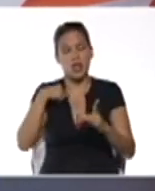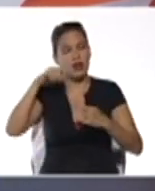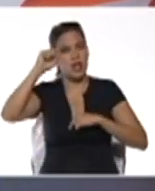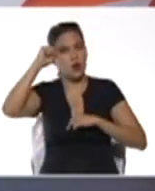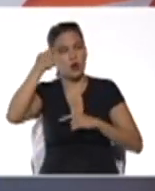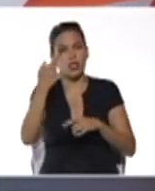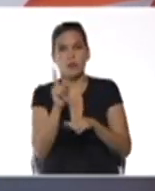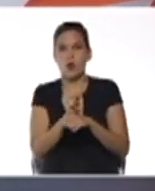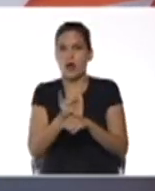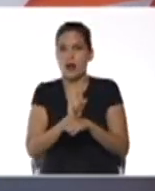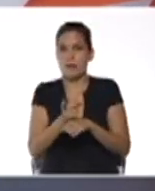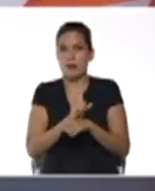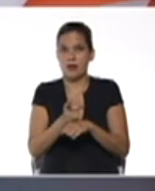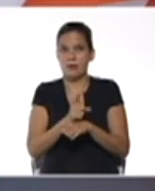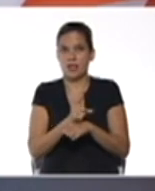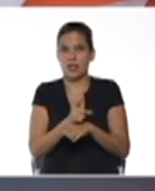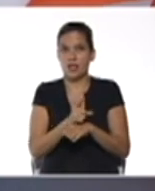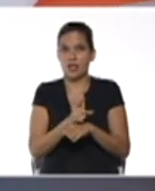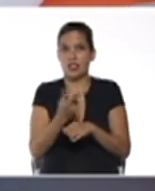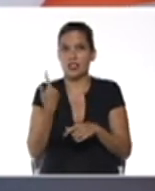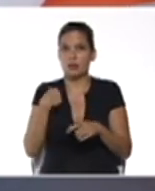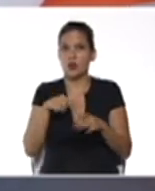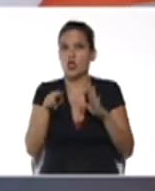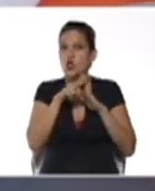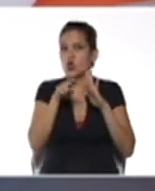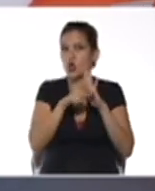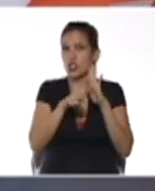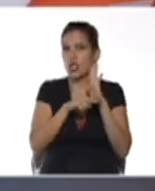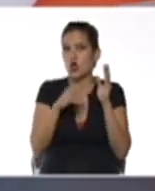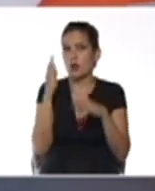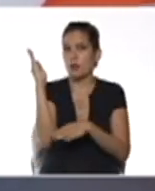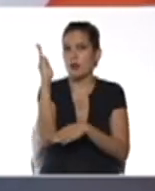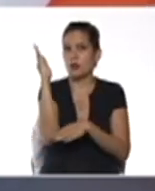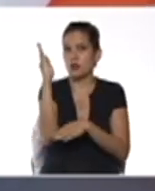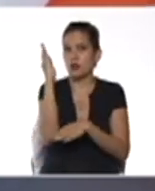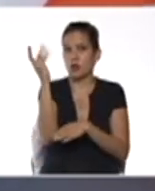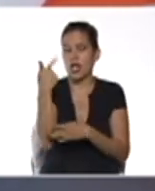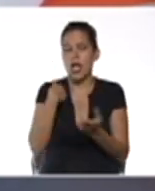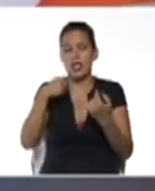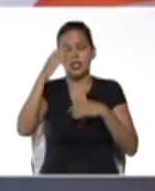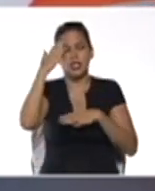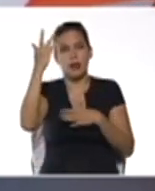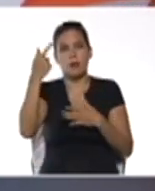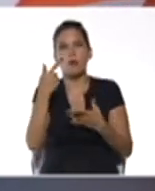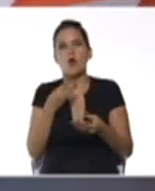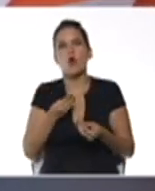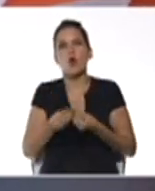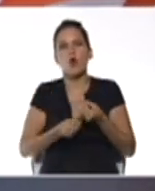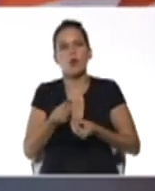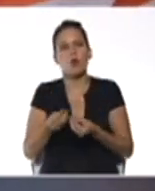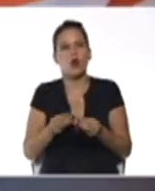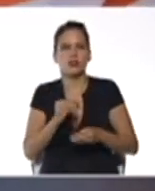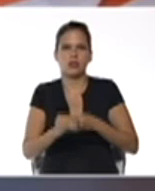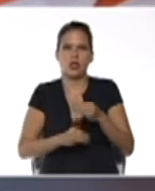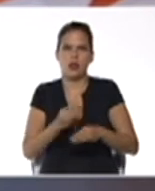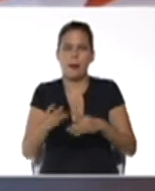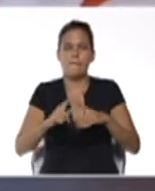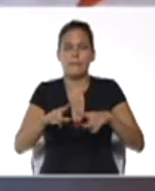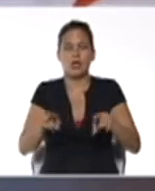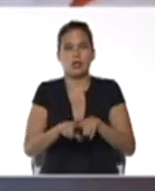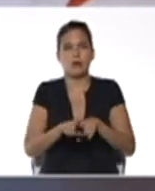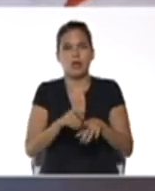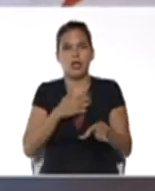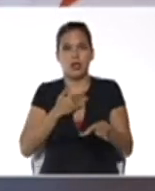rápidamente que debemos continuar con nuestras medidas de bioseguridad sabemos cómo hacerlo pero además queremos